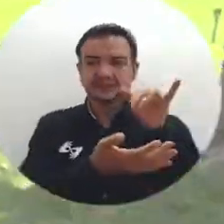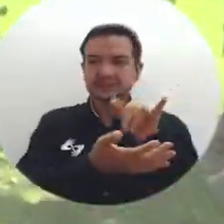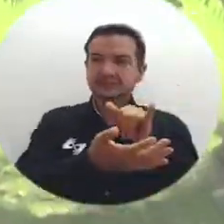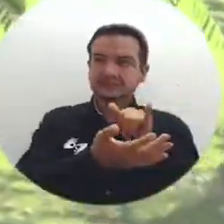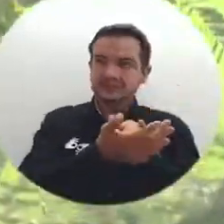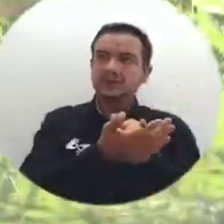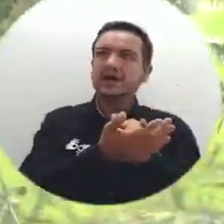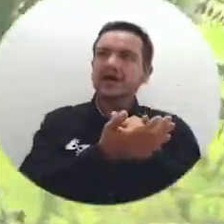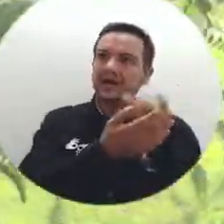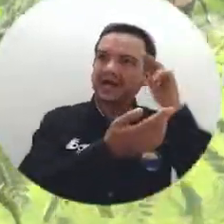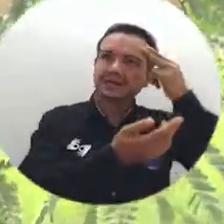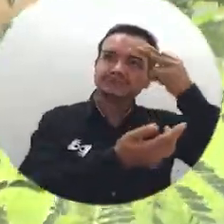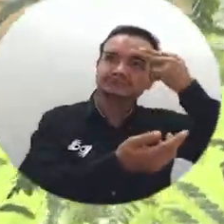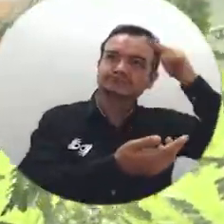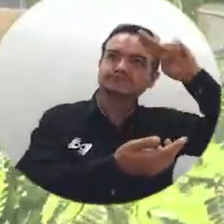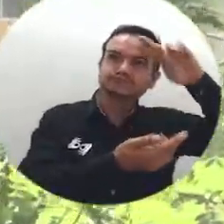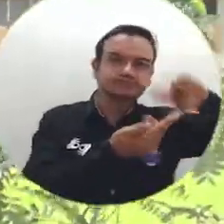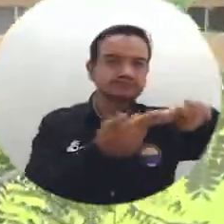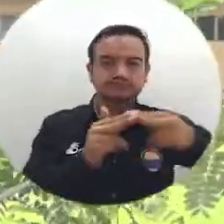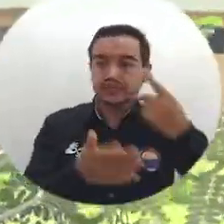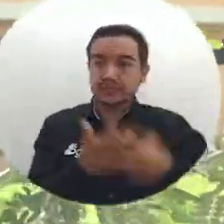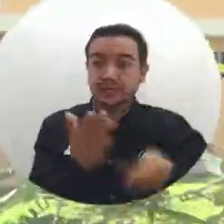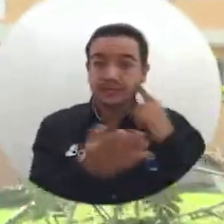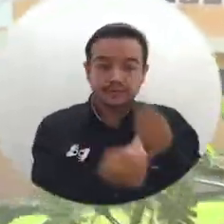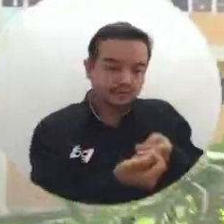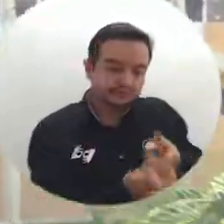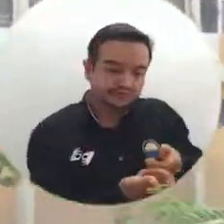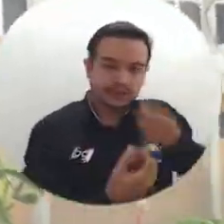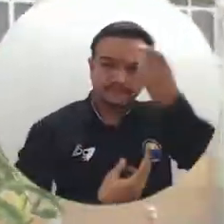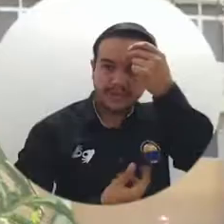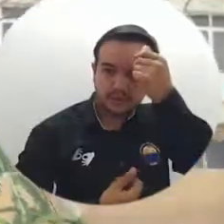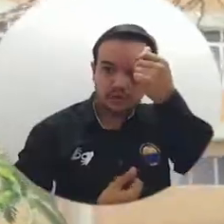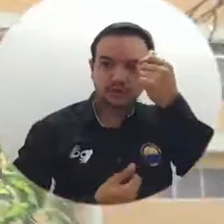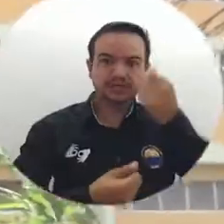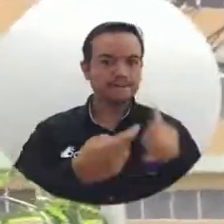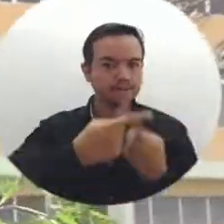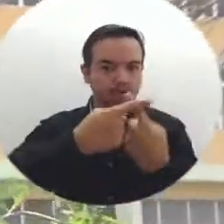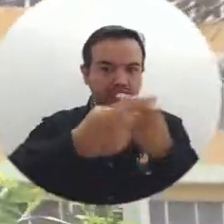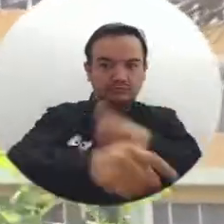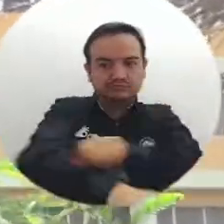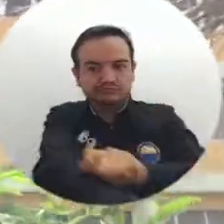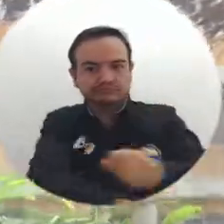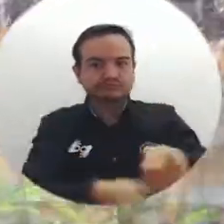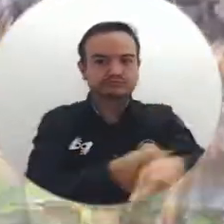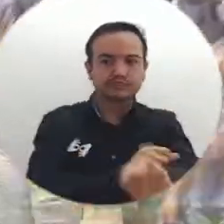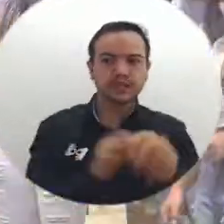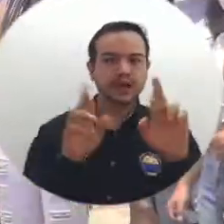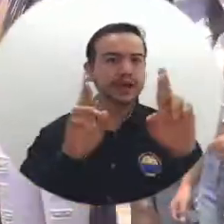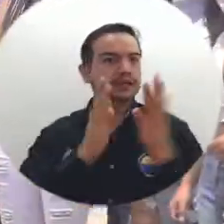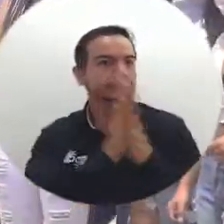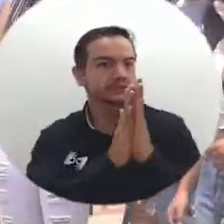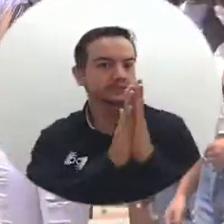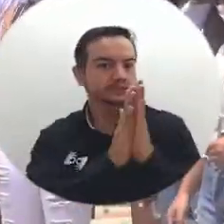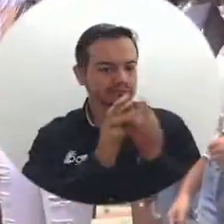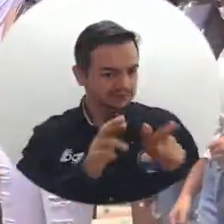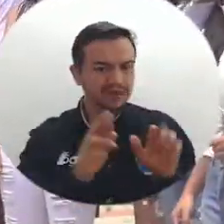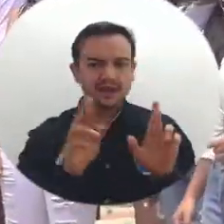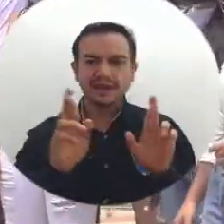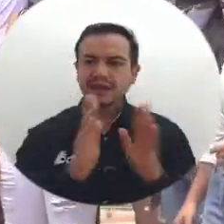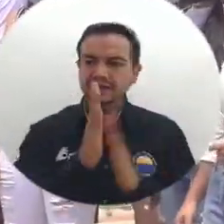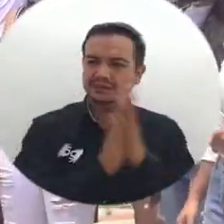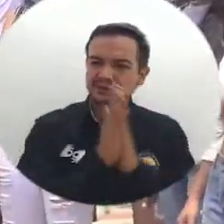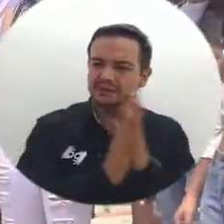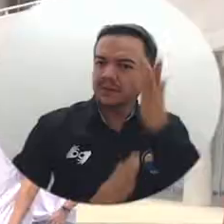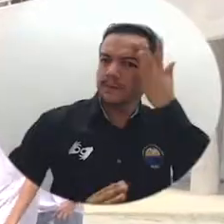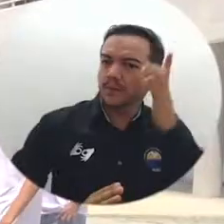siembra que estamos sembrando valores, estamos sembrando resiliencia y esperanza. ¿Por qué esperanza? Porque tenemos todos, todos